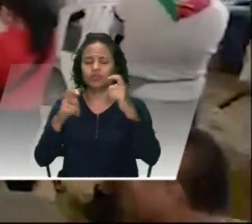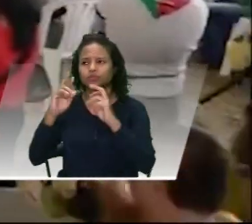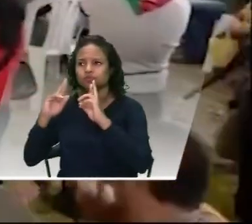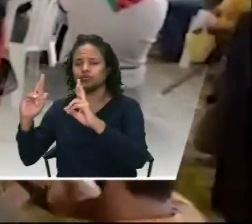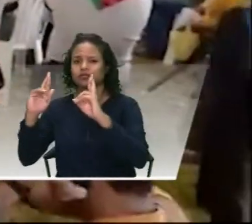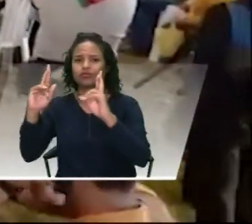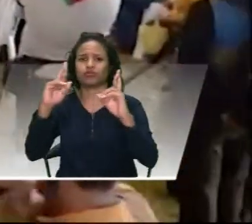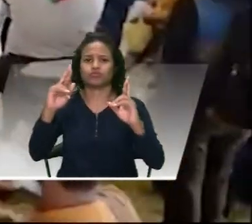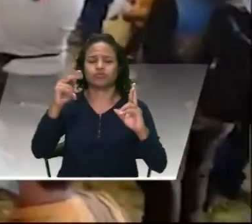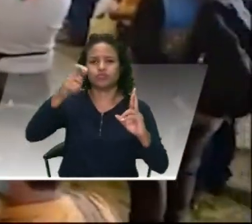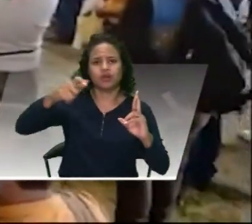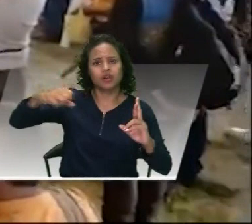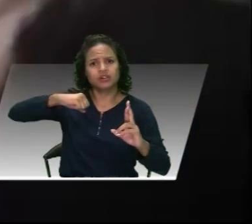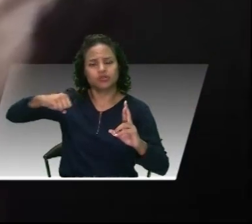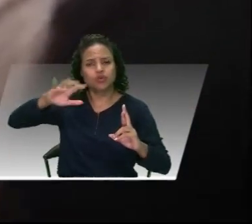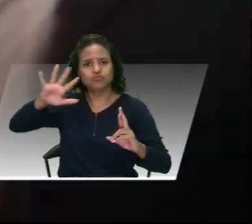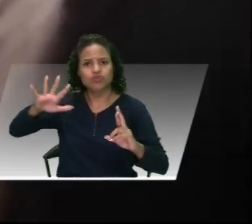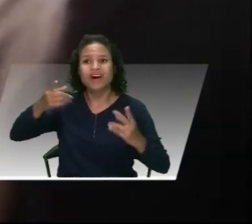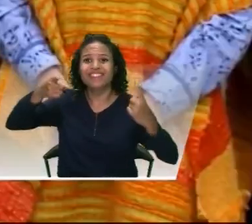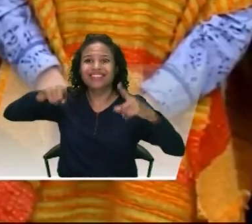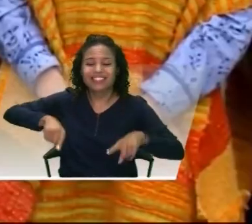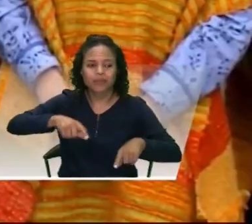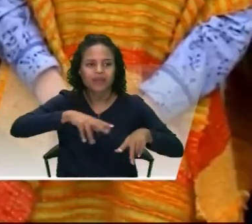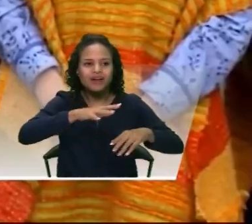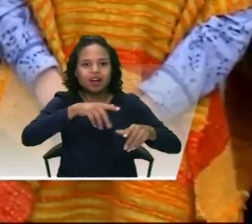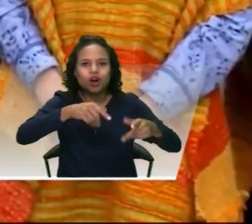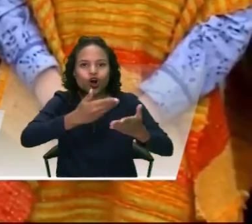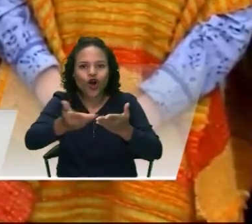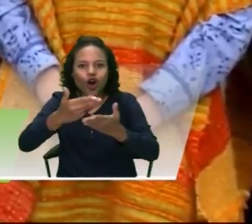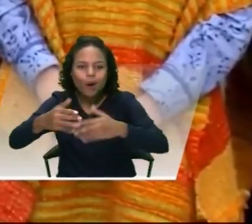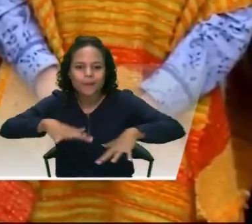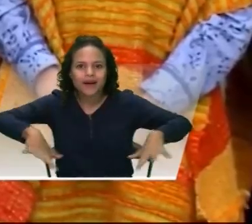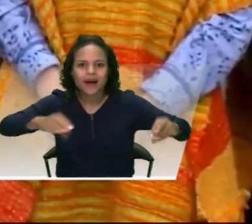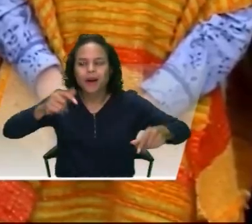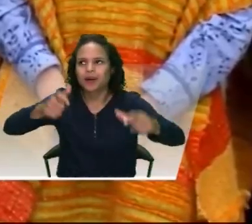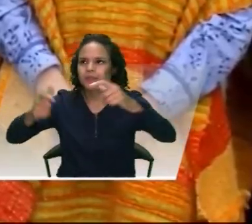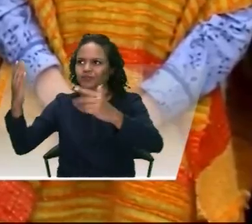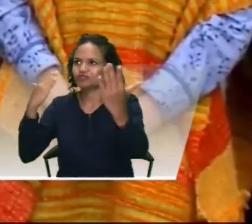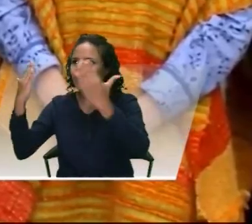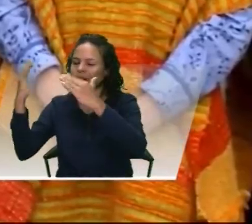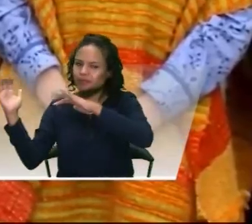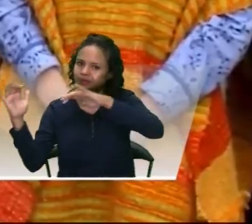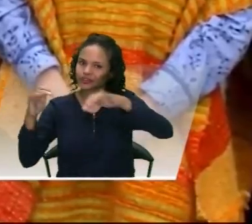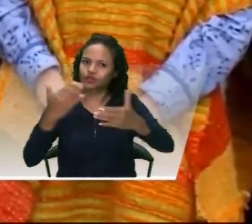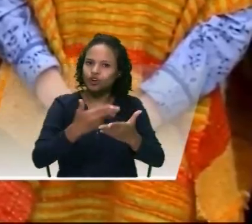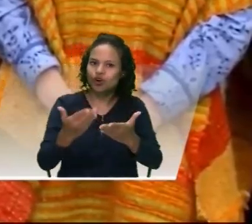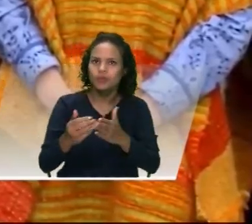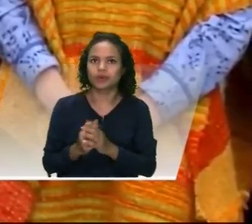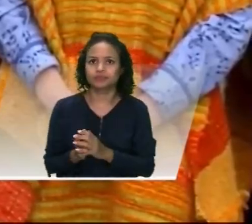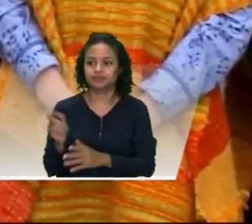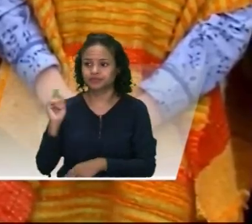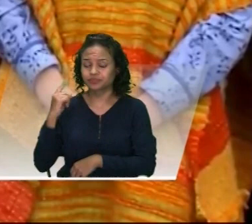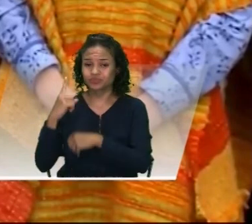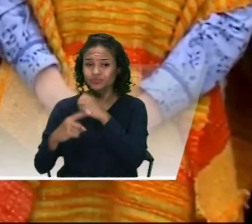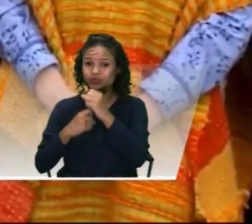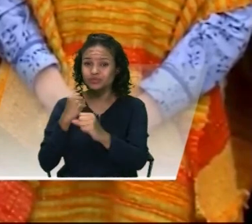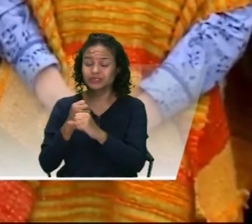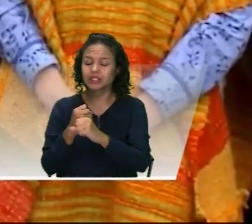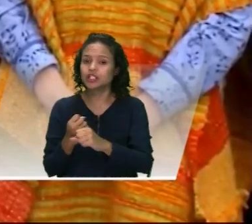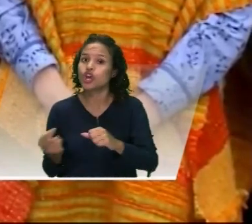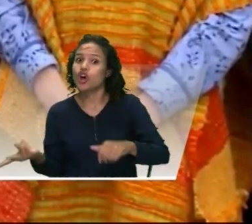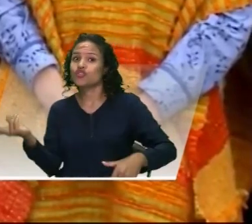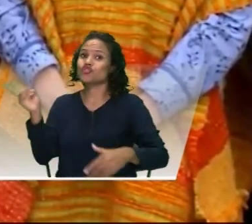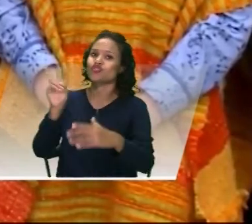la compra de 28 mil hectáreas para los campesinos. Hemos comprado en un año el doble de la tierra para campesinos